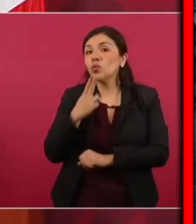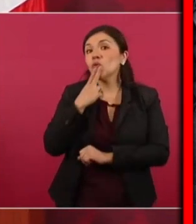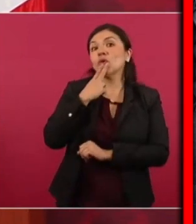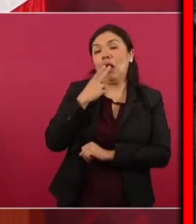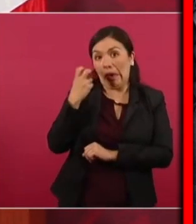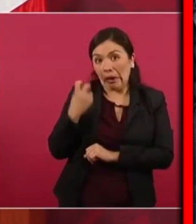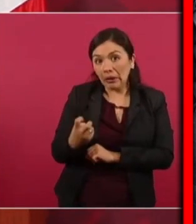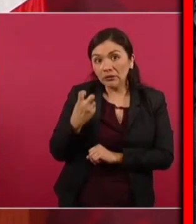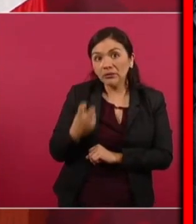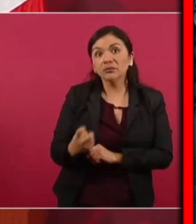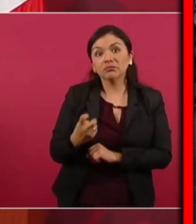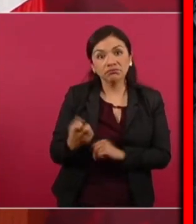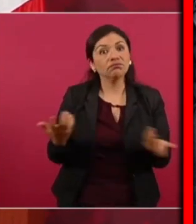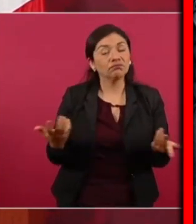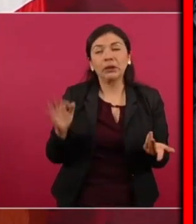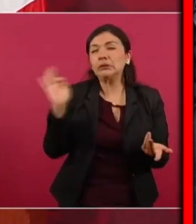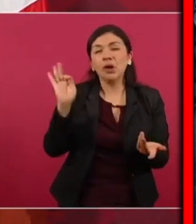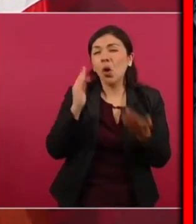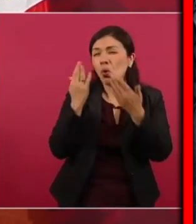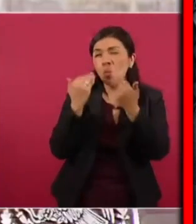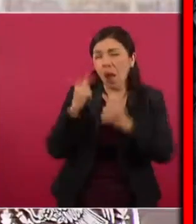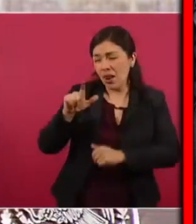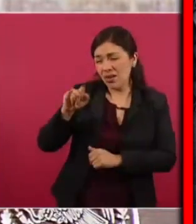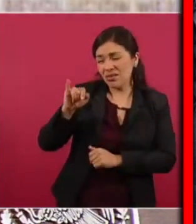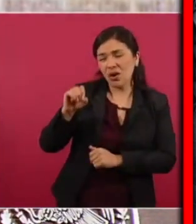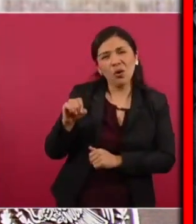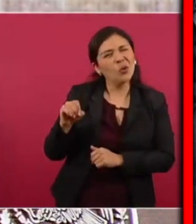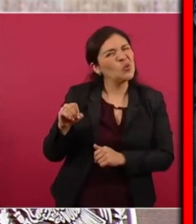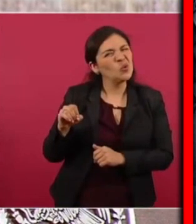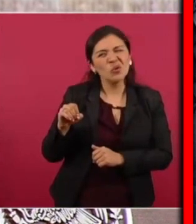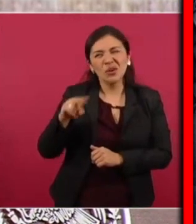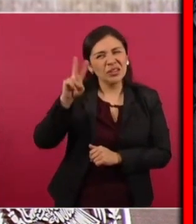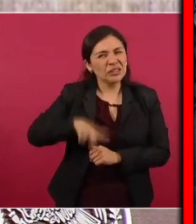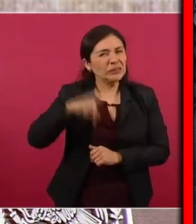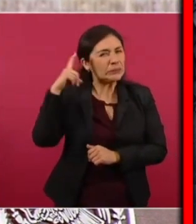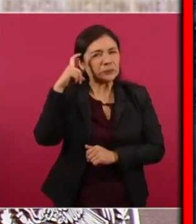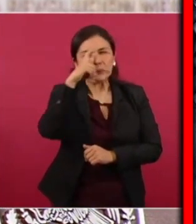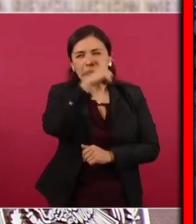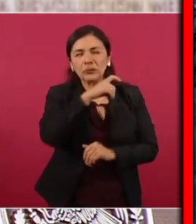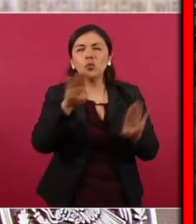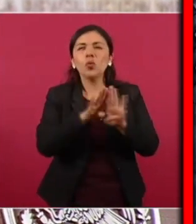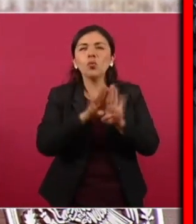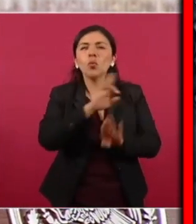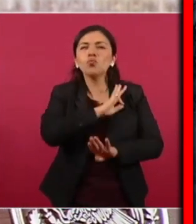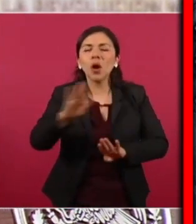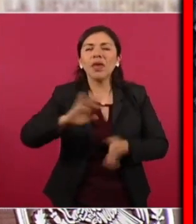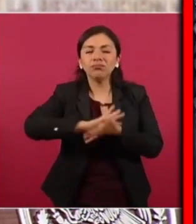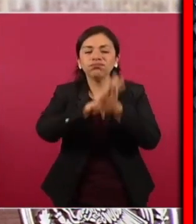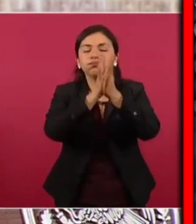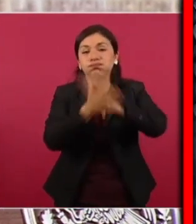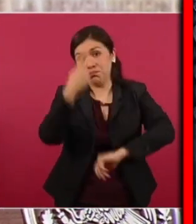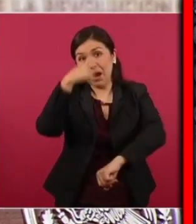sin el cual sería muy difícil la transición energética